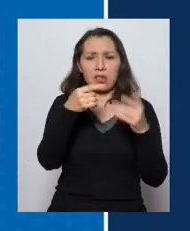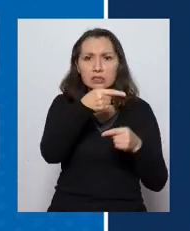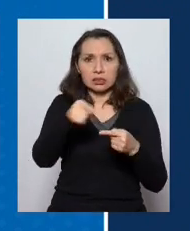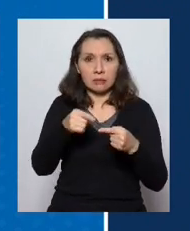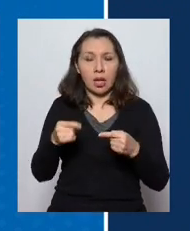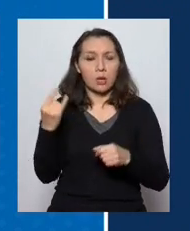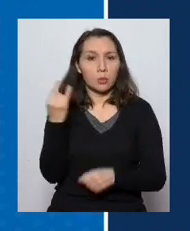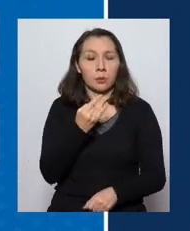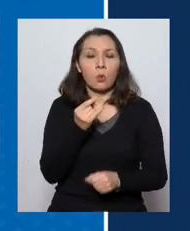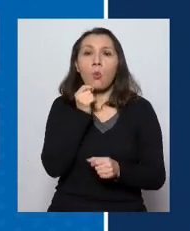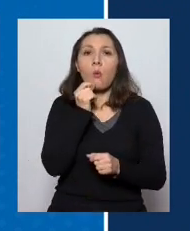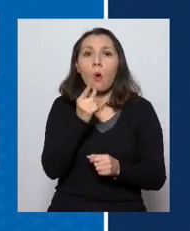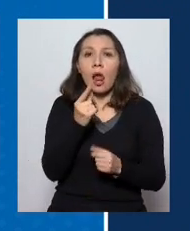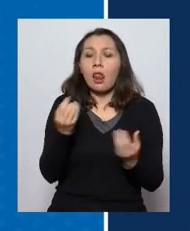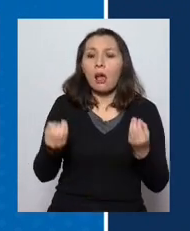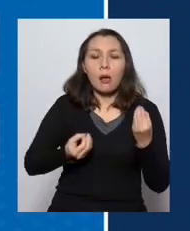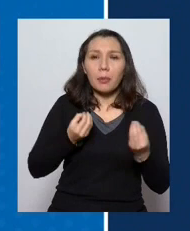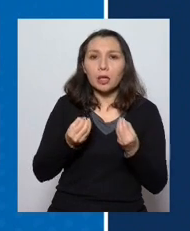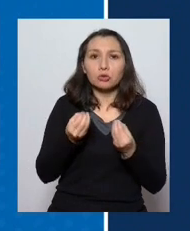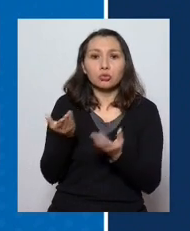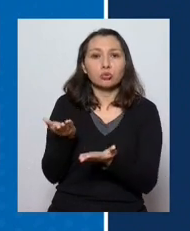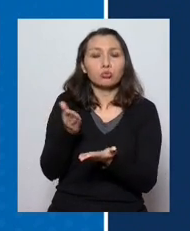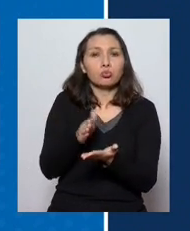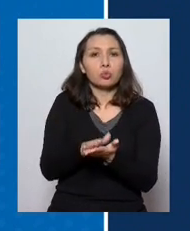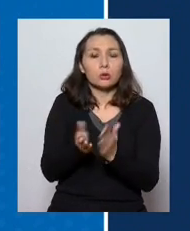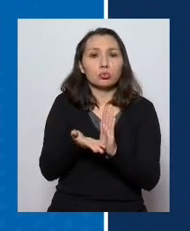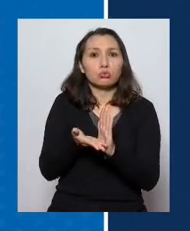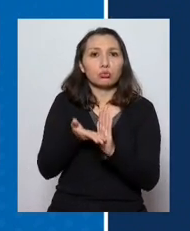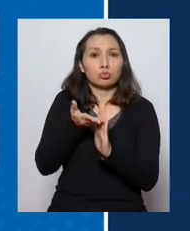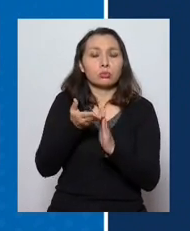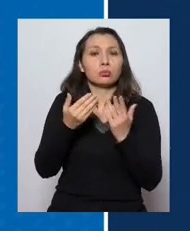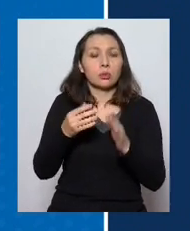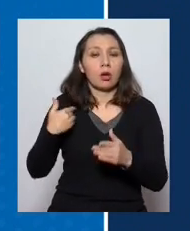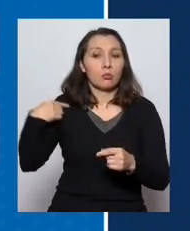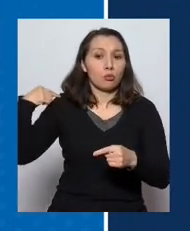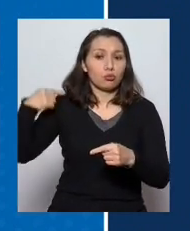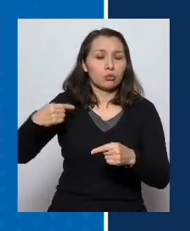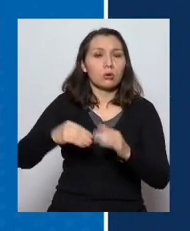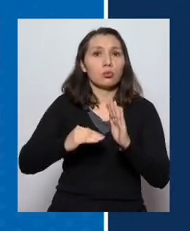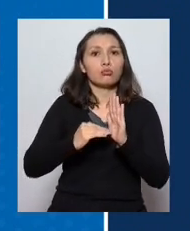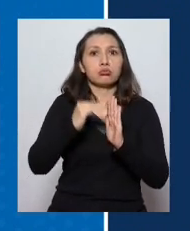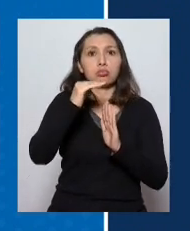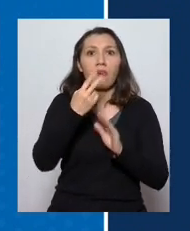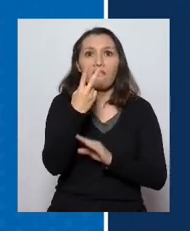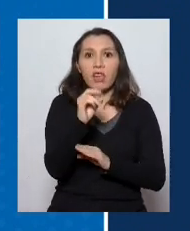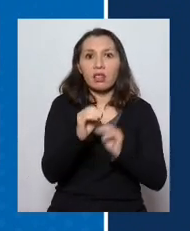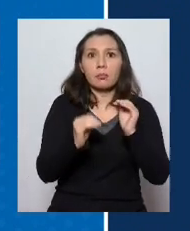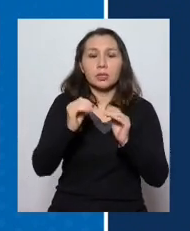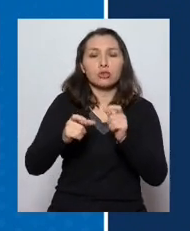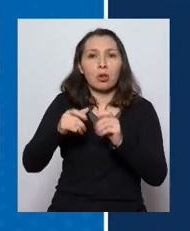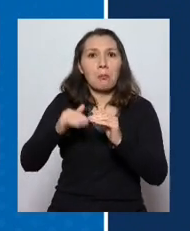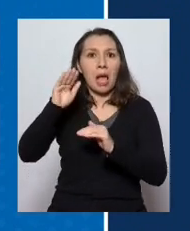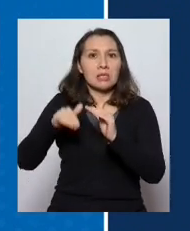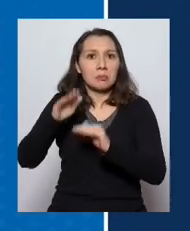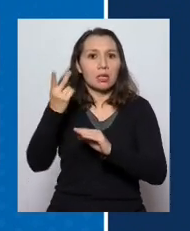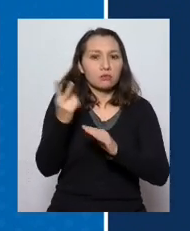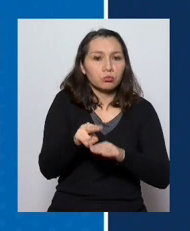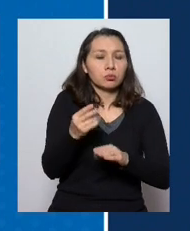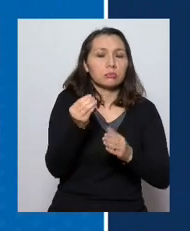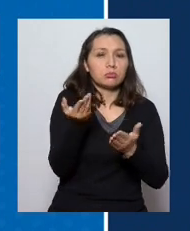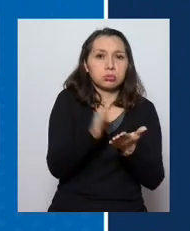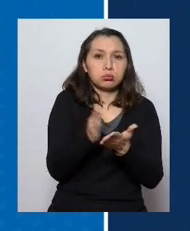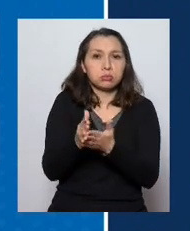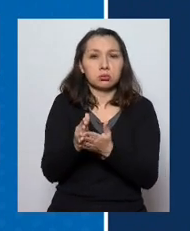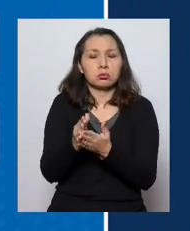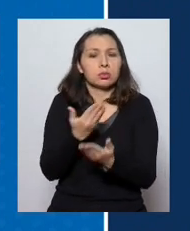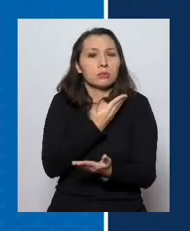emergencia. ¿Cuál es la razón de esta alza? Ya llevamos varios días sobre los 20 fallecidos que tiene el gobierno. Si nos